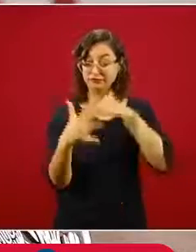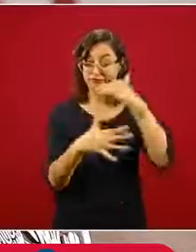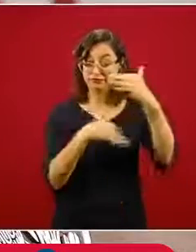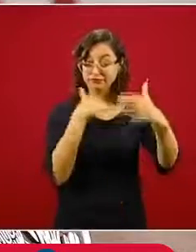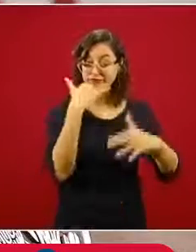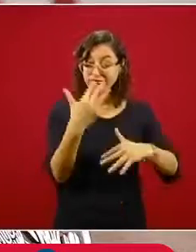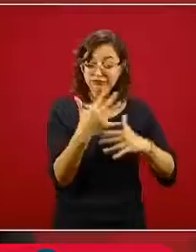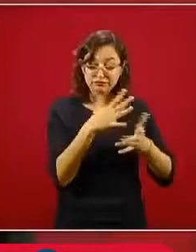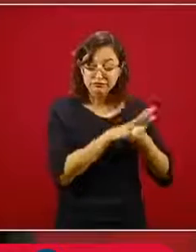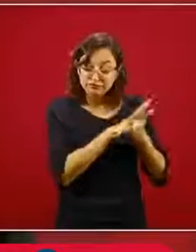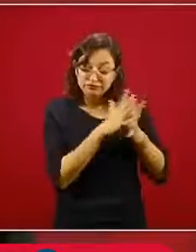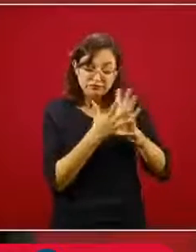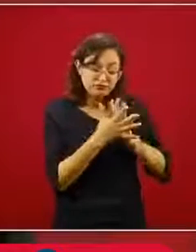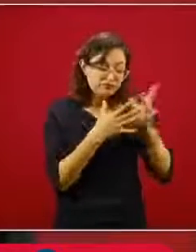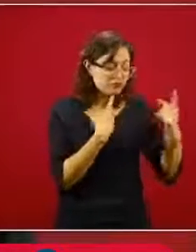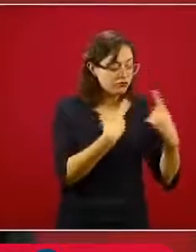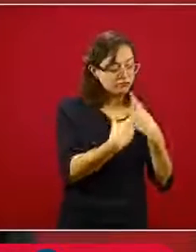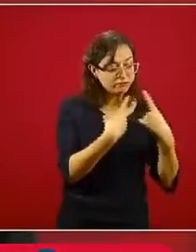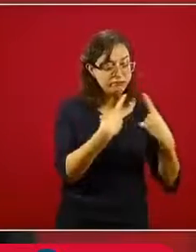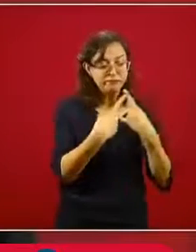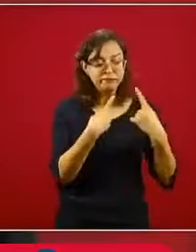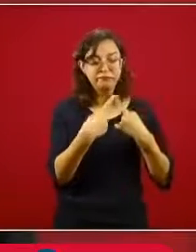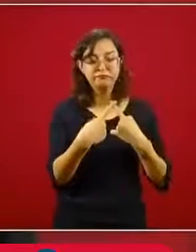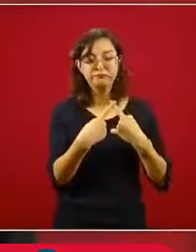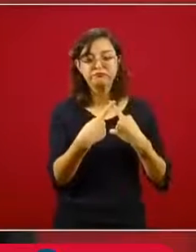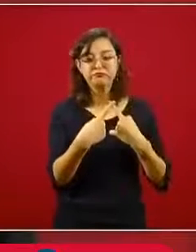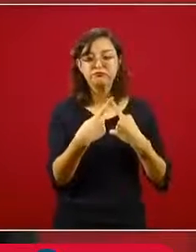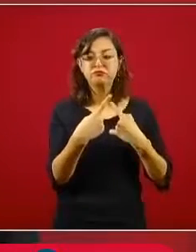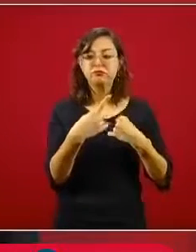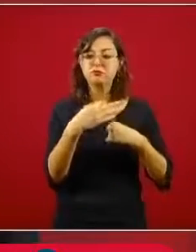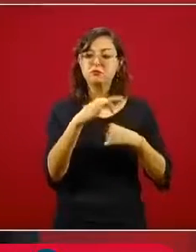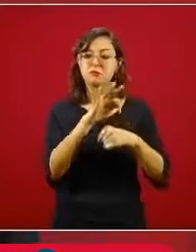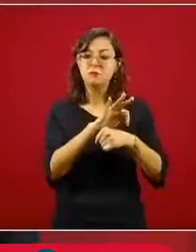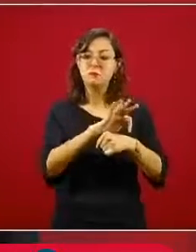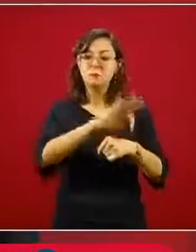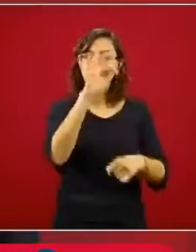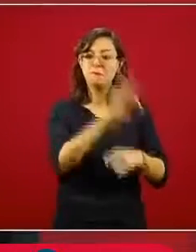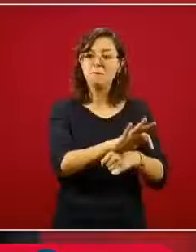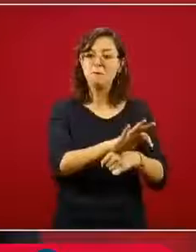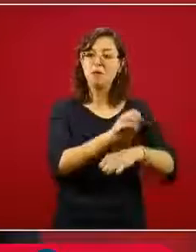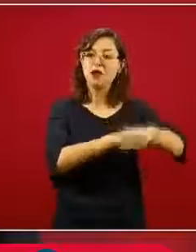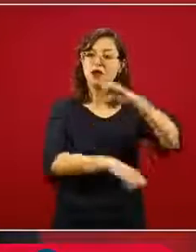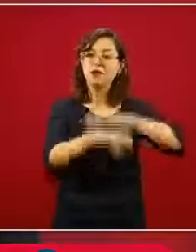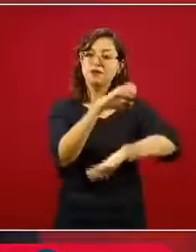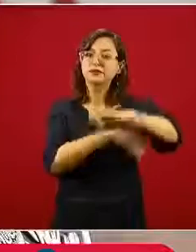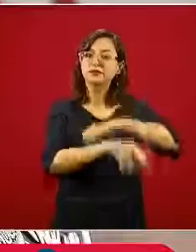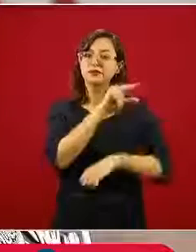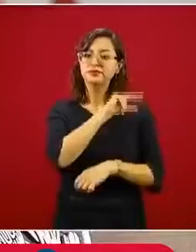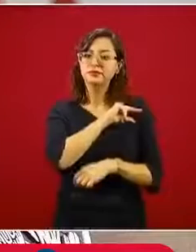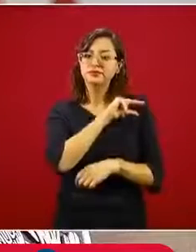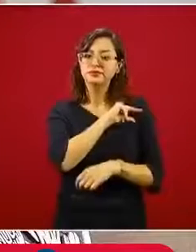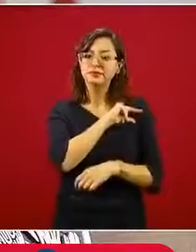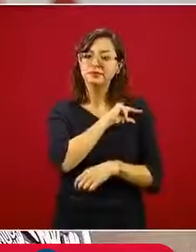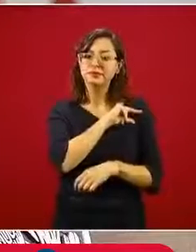se le dio preferencia a estas empresas